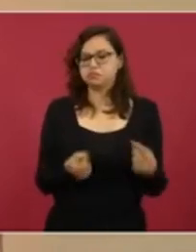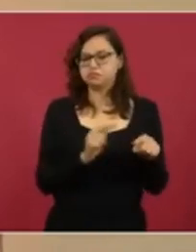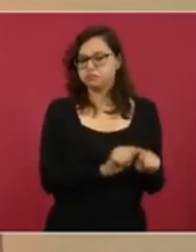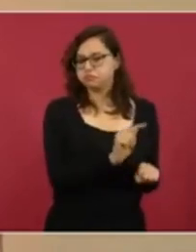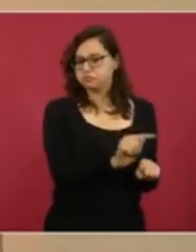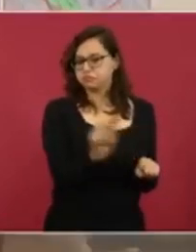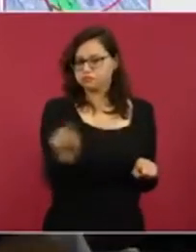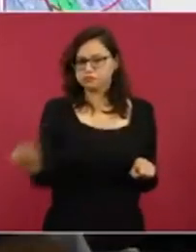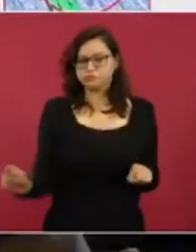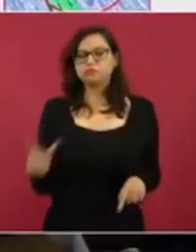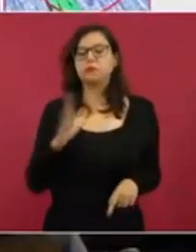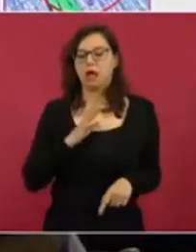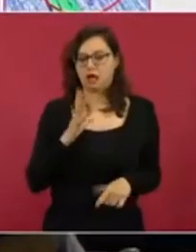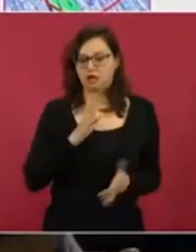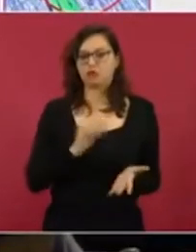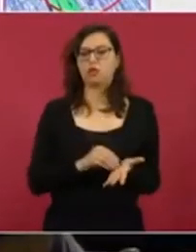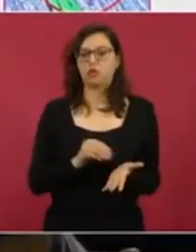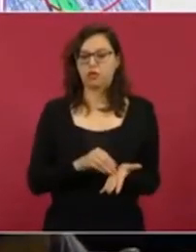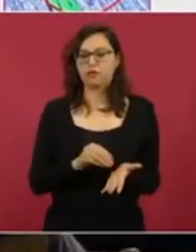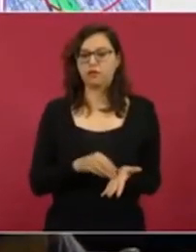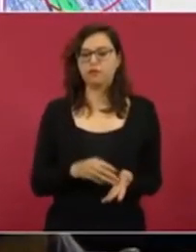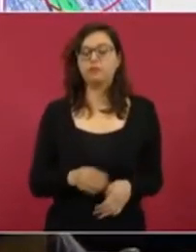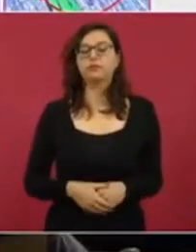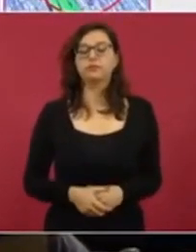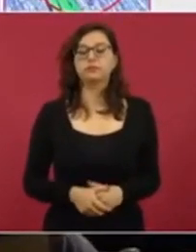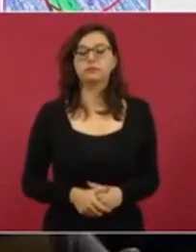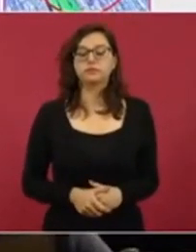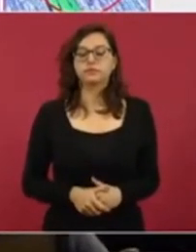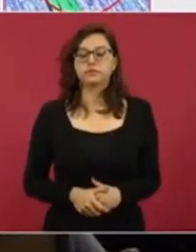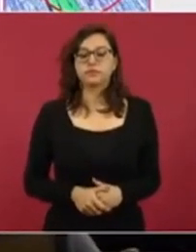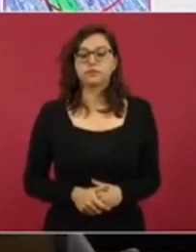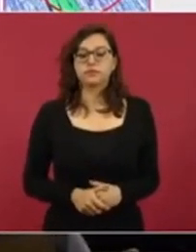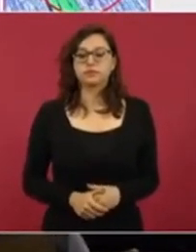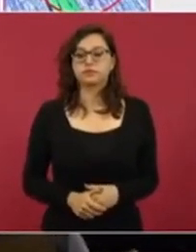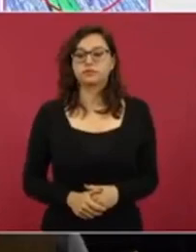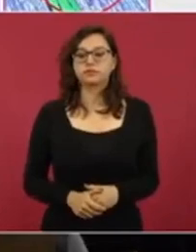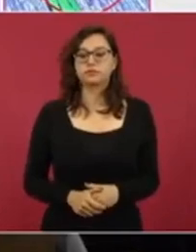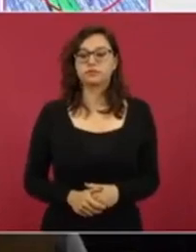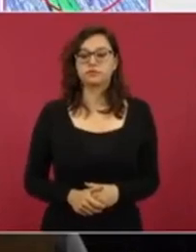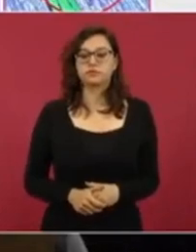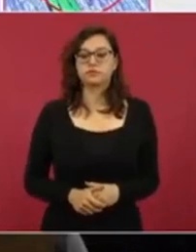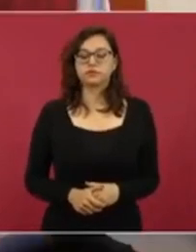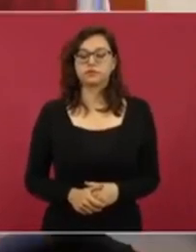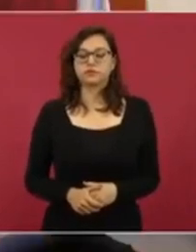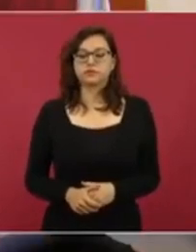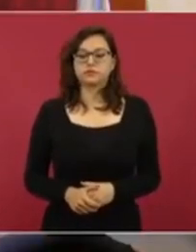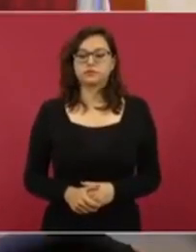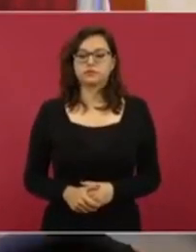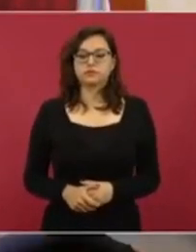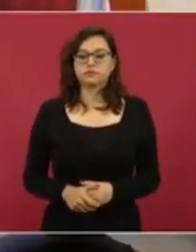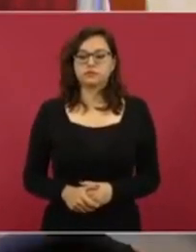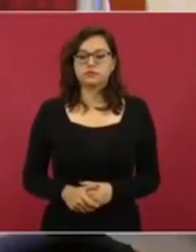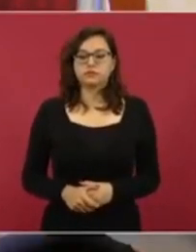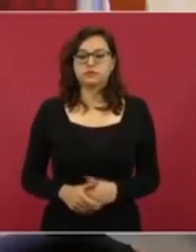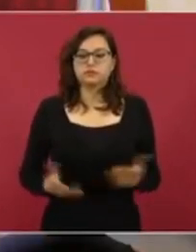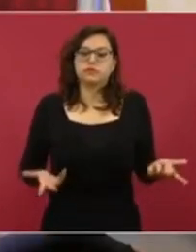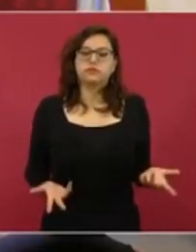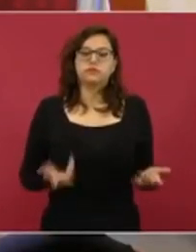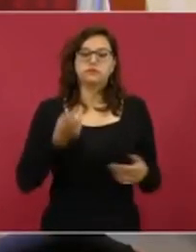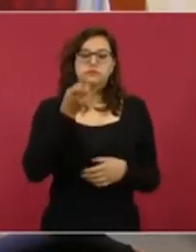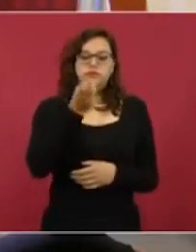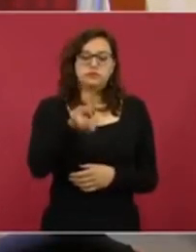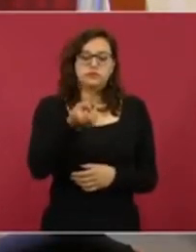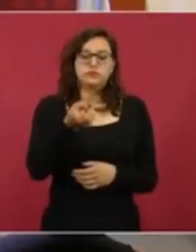vestigios. Siguiente. Bueno, creo que sería todo. Sí queremos señalar aquí como algo muy importante